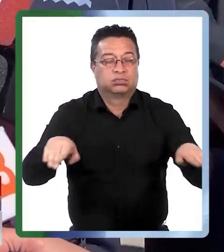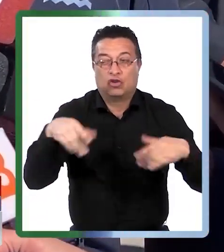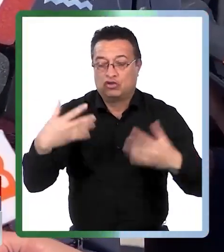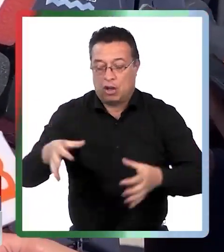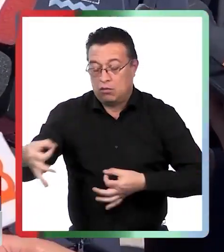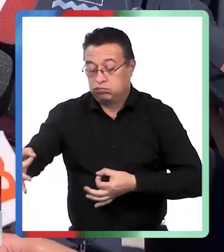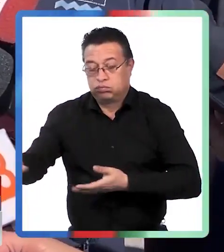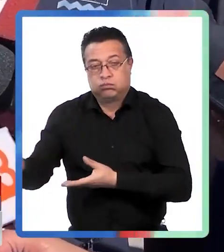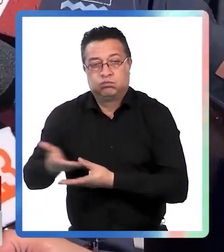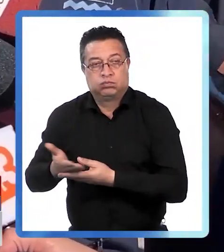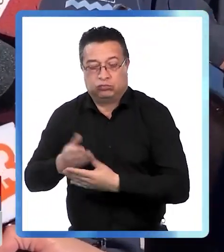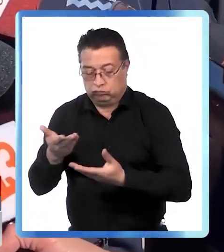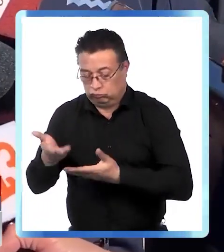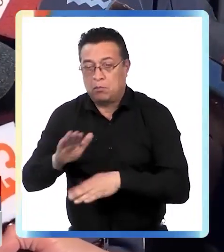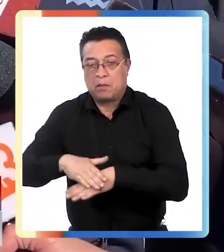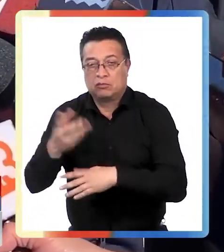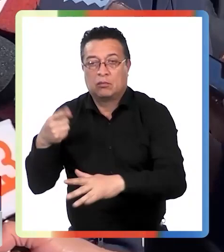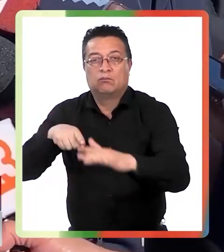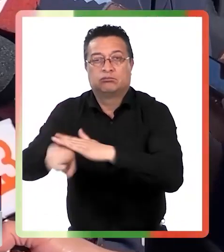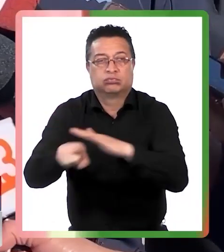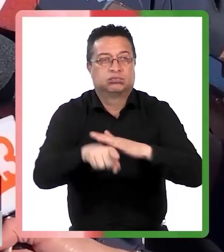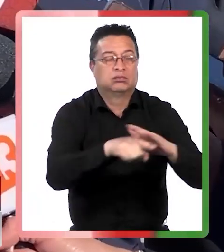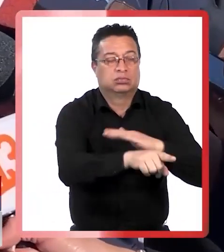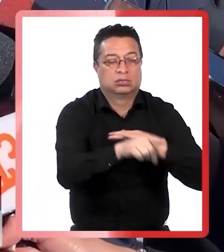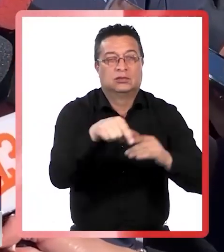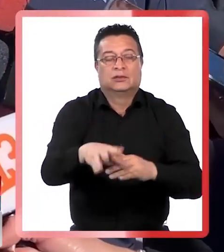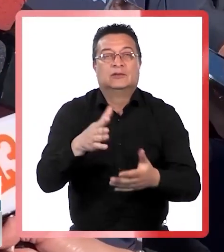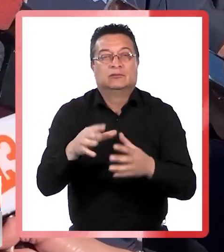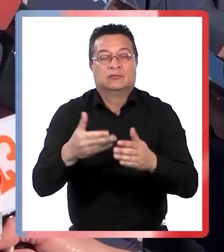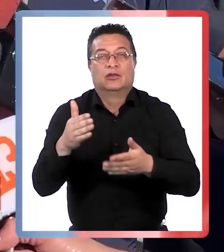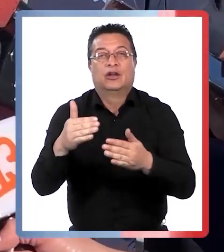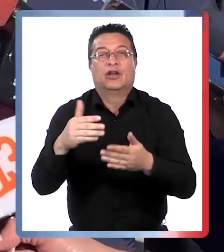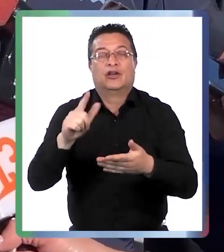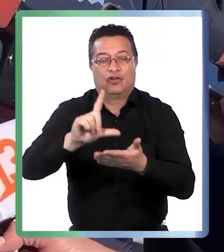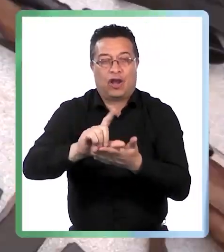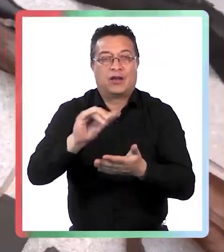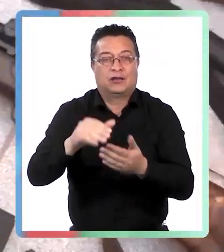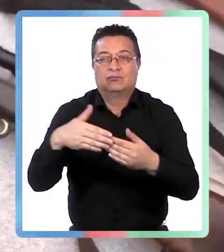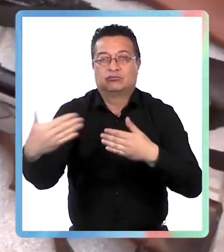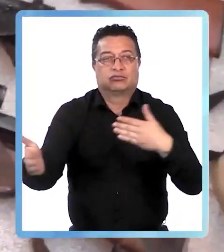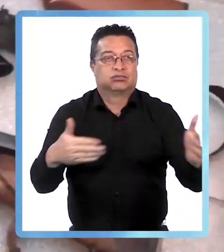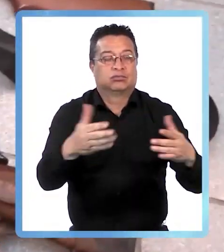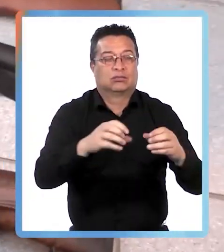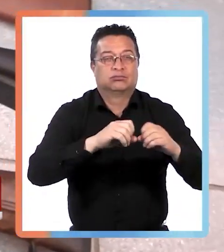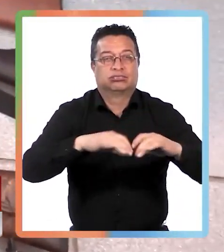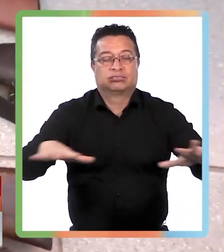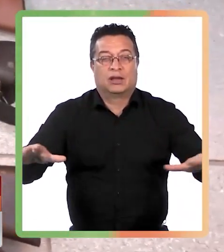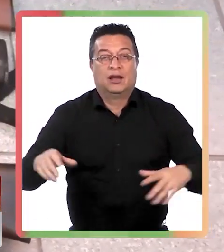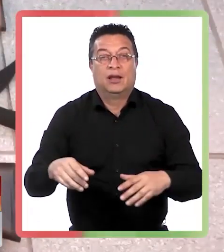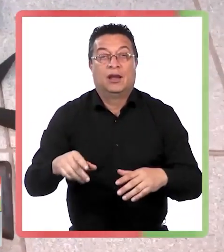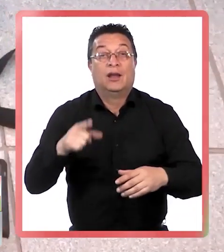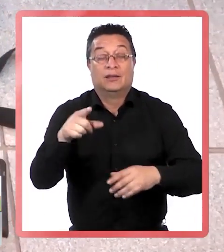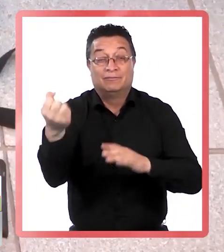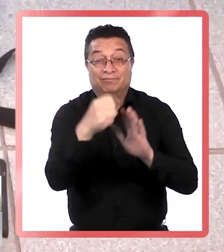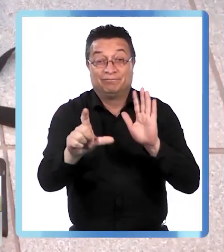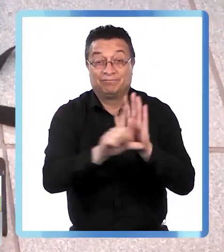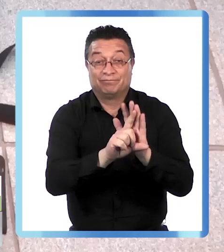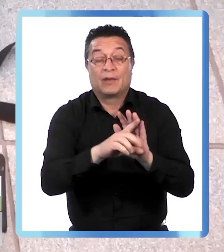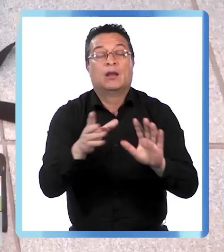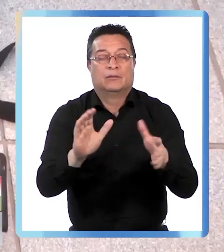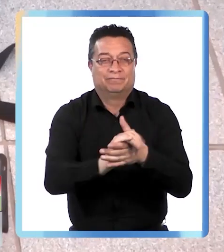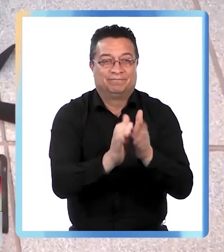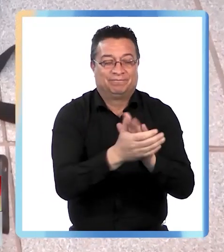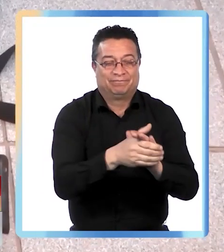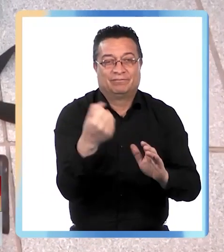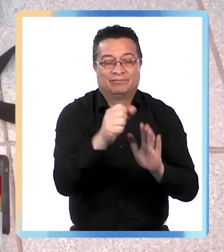solicitamos el día de hoy para ser distribuidas en esta localidad y en toda la región. Los delitos están vinculados a